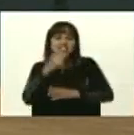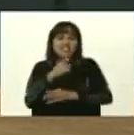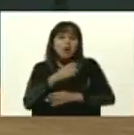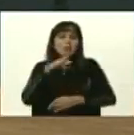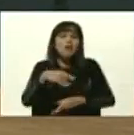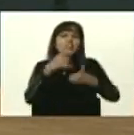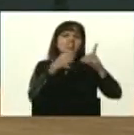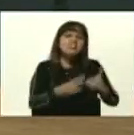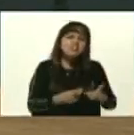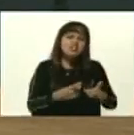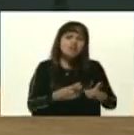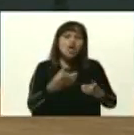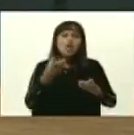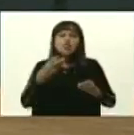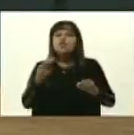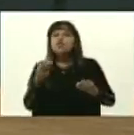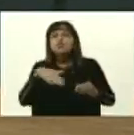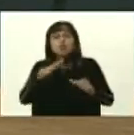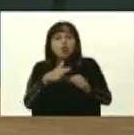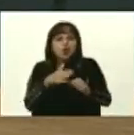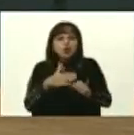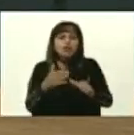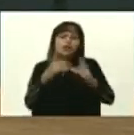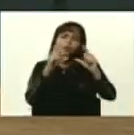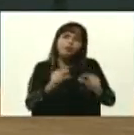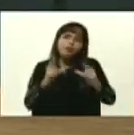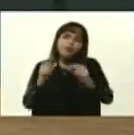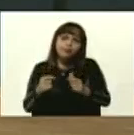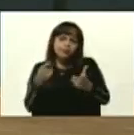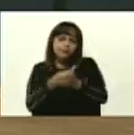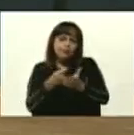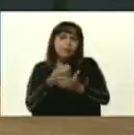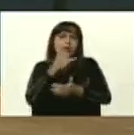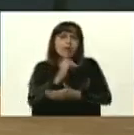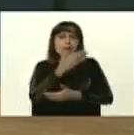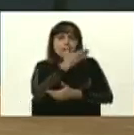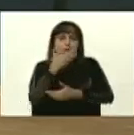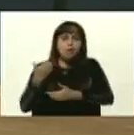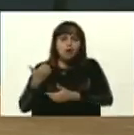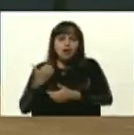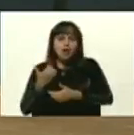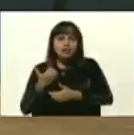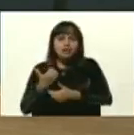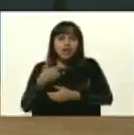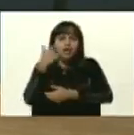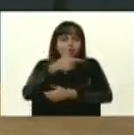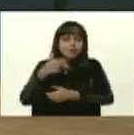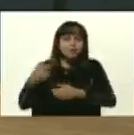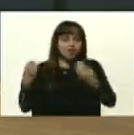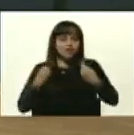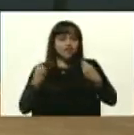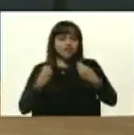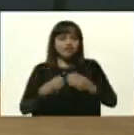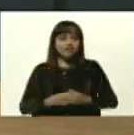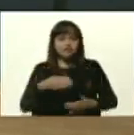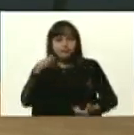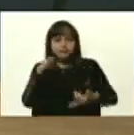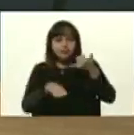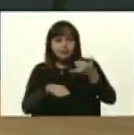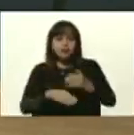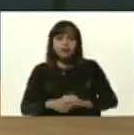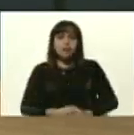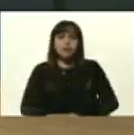decidir dónde, con recursos escasos, para hacer incidencia, para mejorar las condiciones de la población. Y por último, y no menos